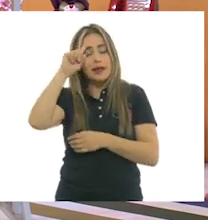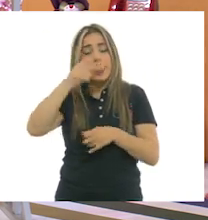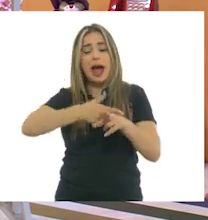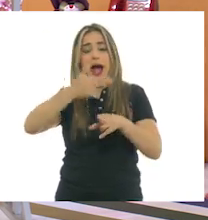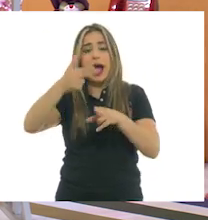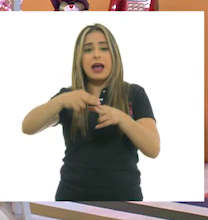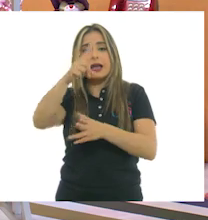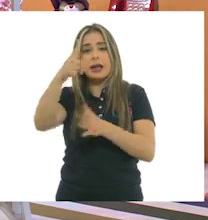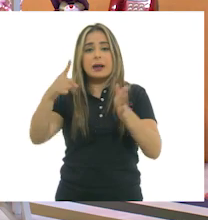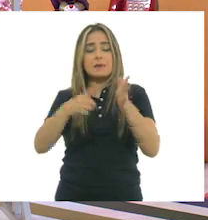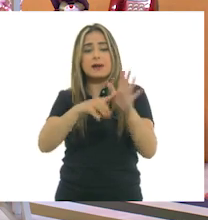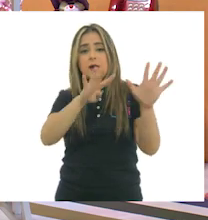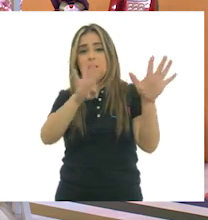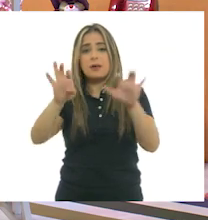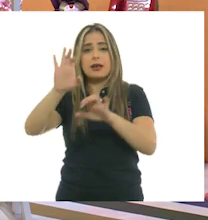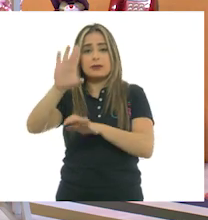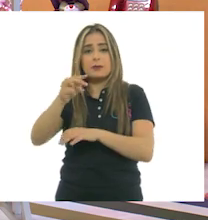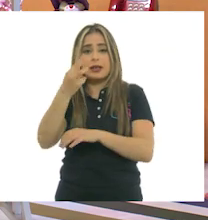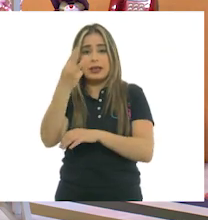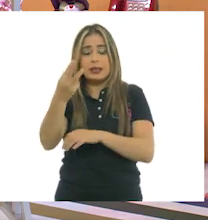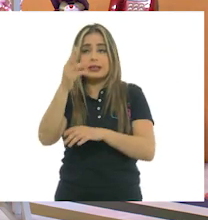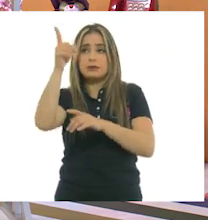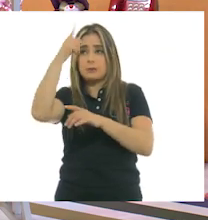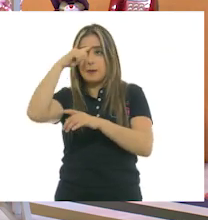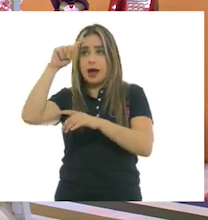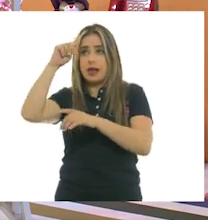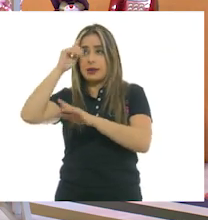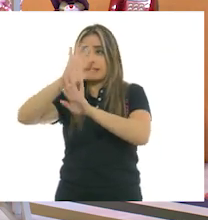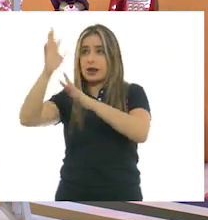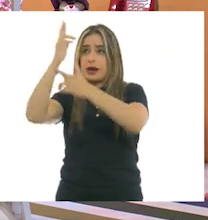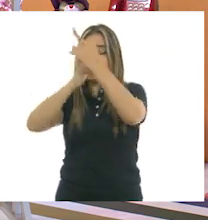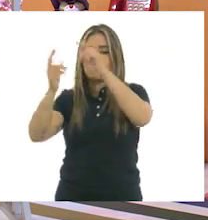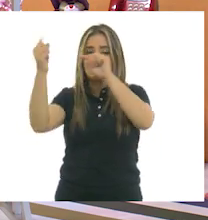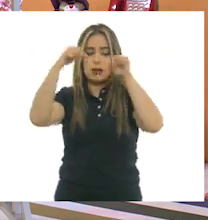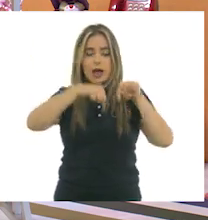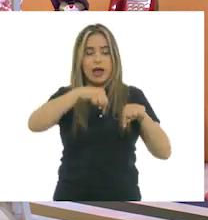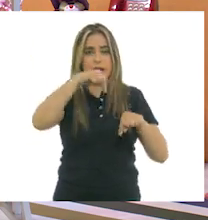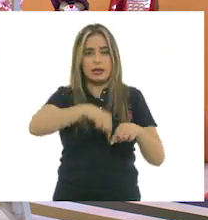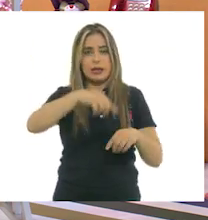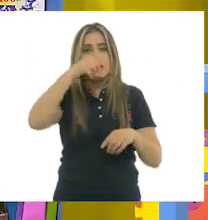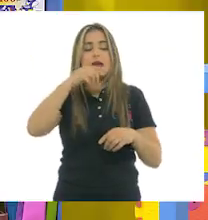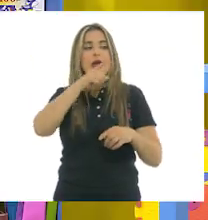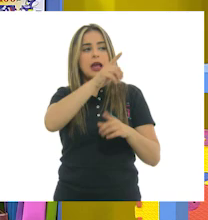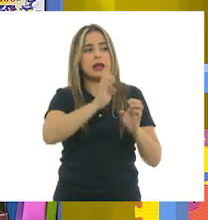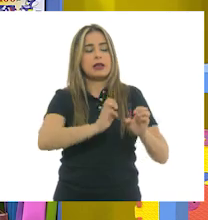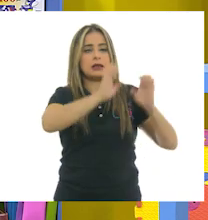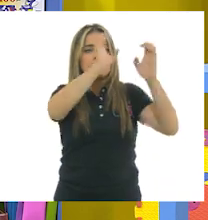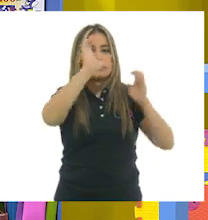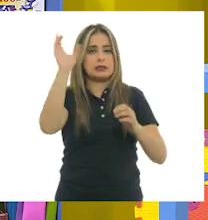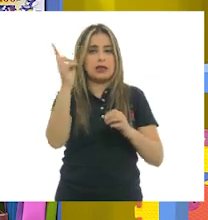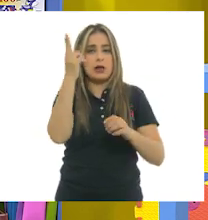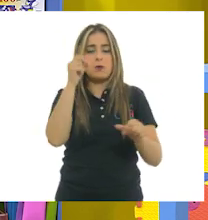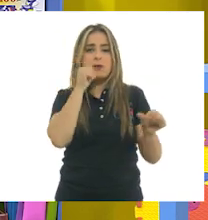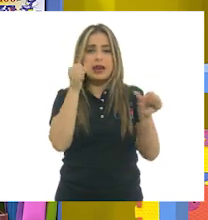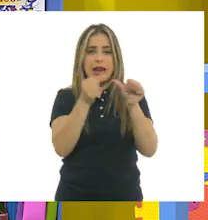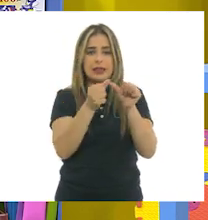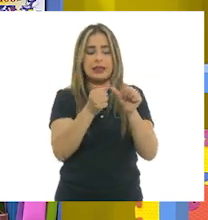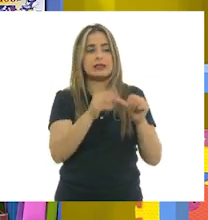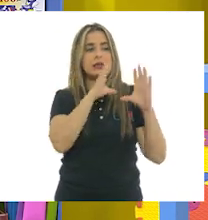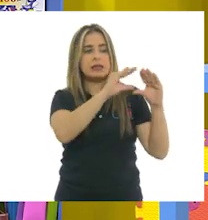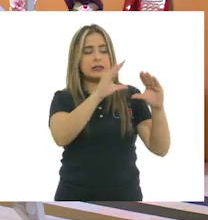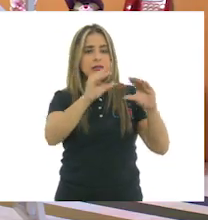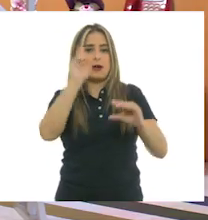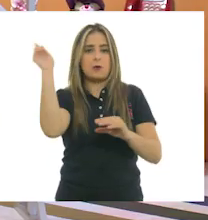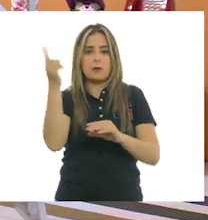1953. A su regreso, fue profesora de la Facultad de Filosofía y Letras de la UNAM y posteriormente impartió